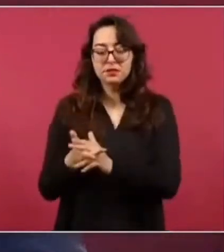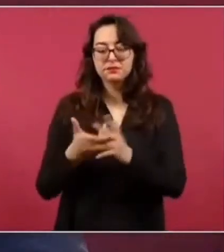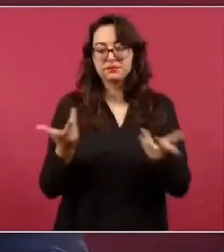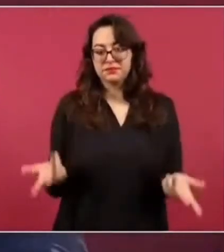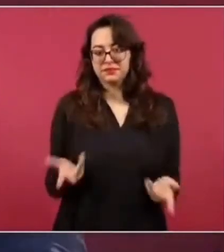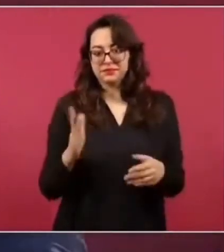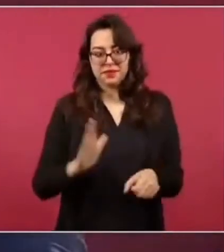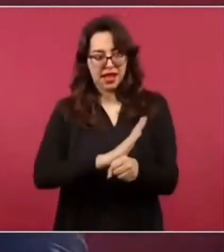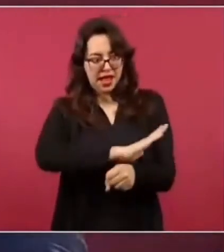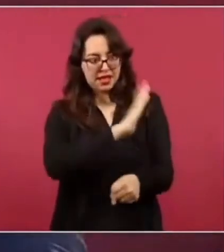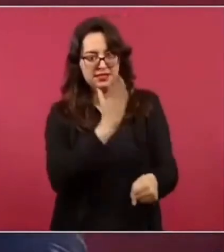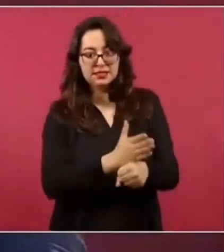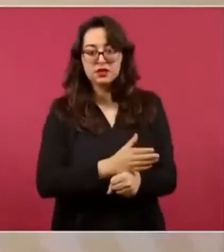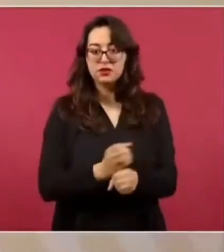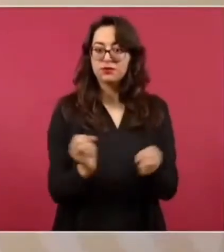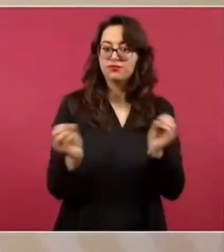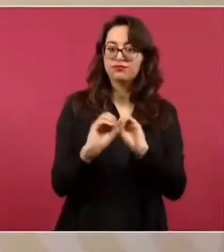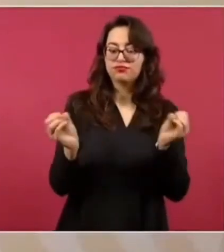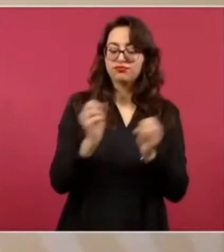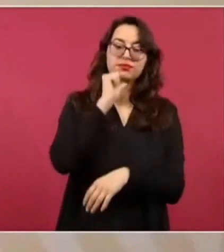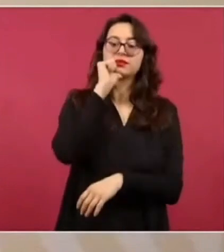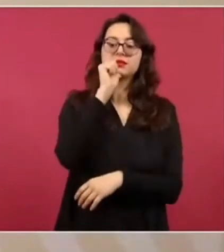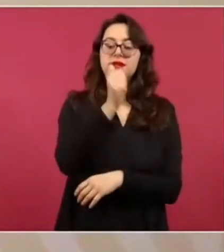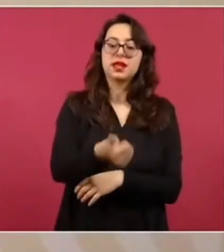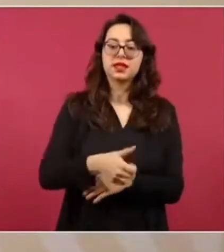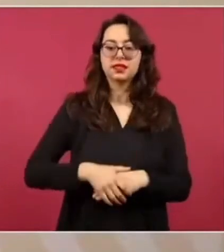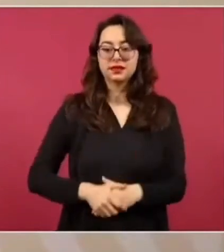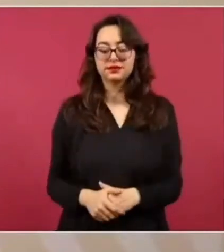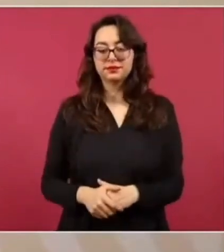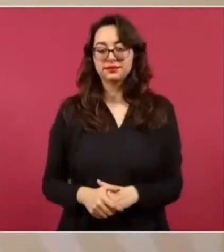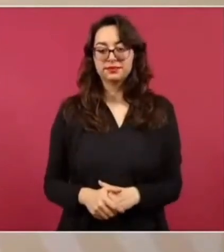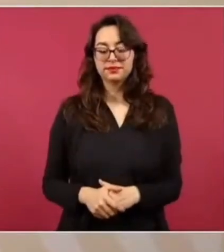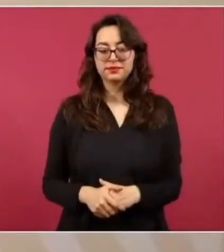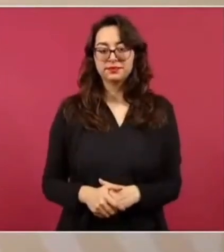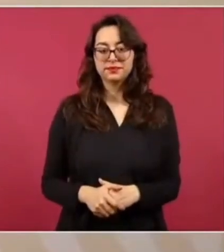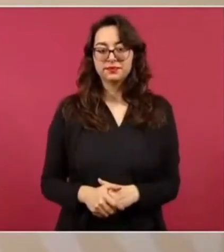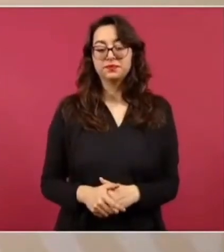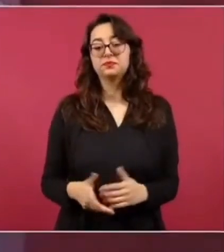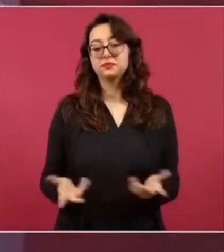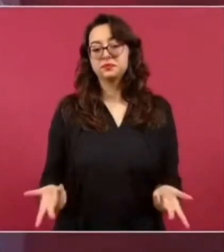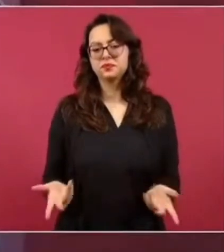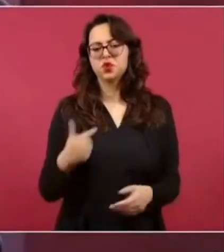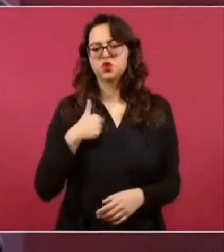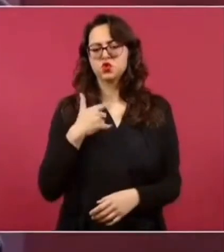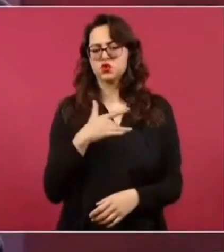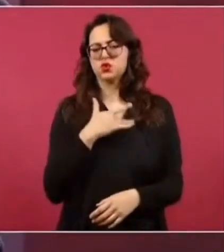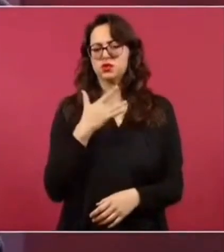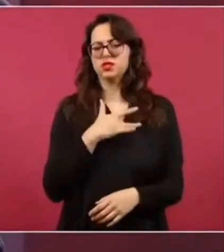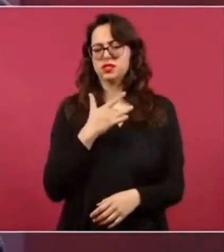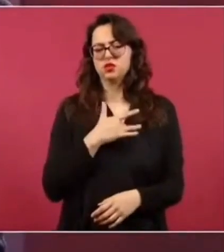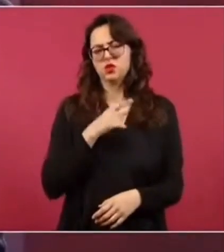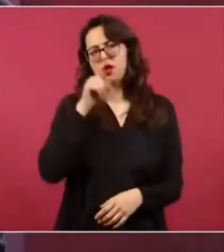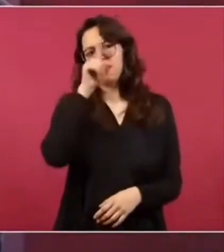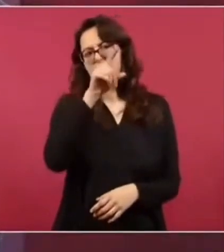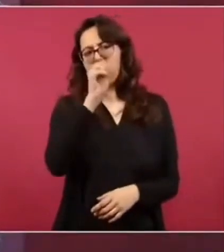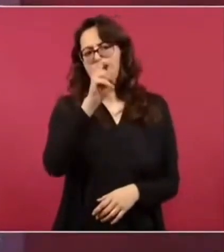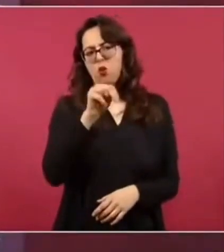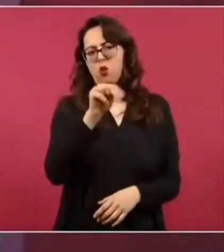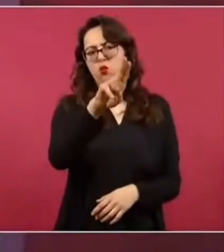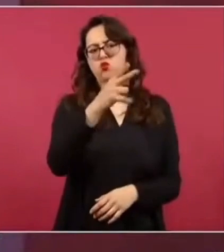a los responsables porque estoy seguro que este señor de derechos humanos de la ONU